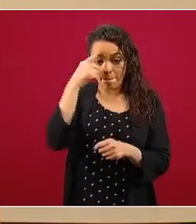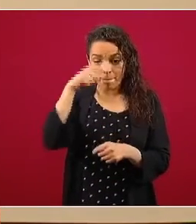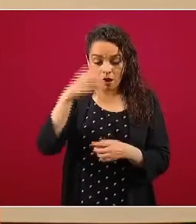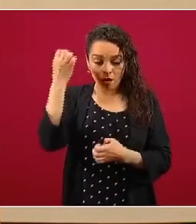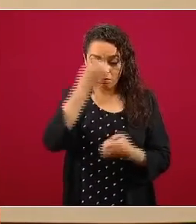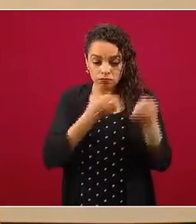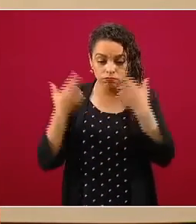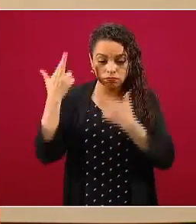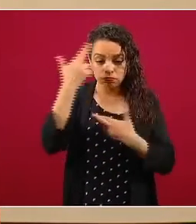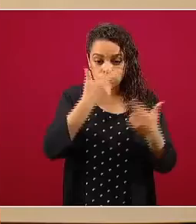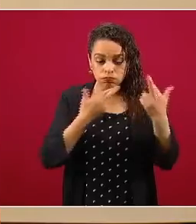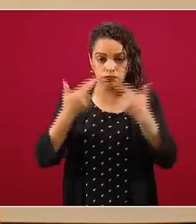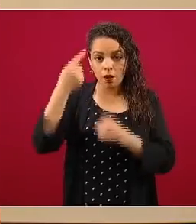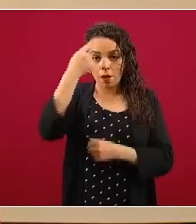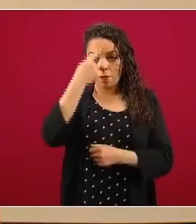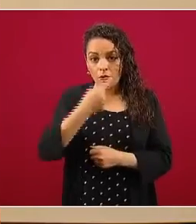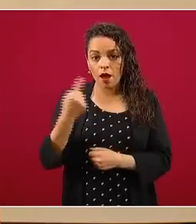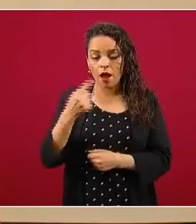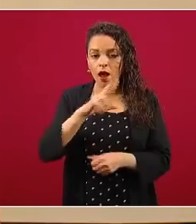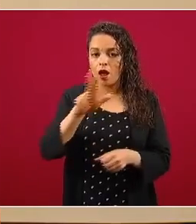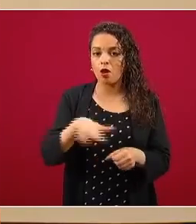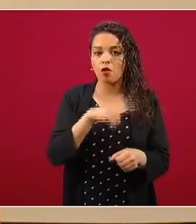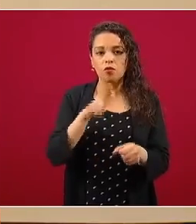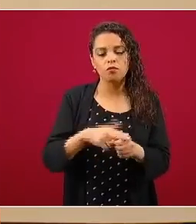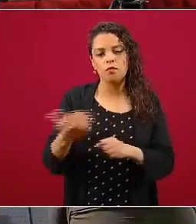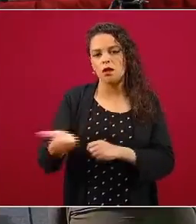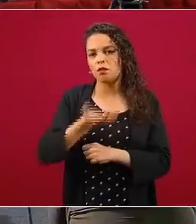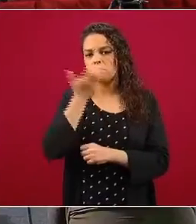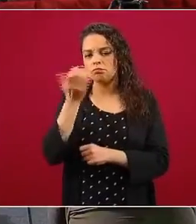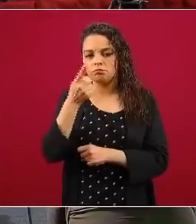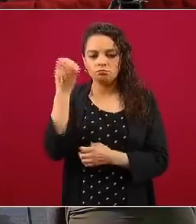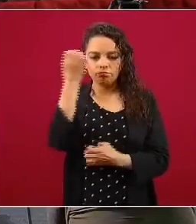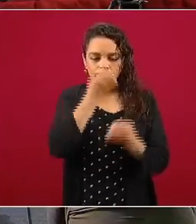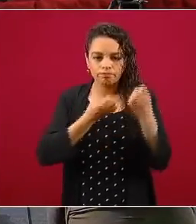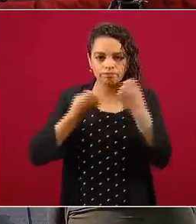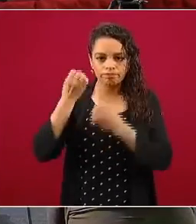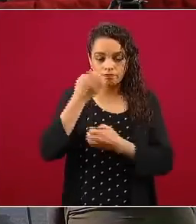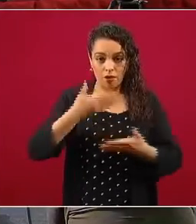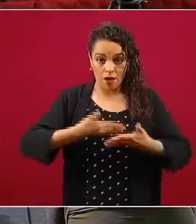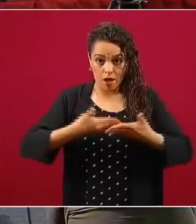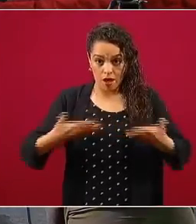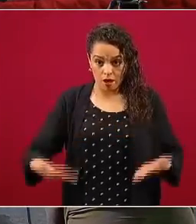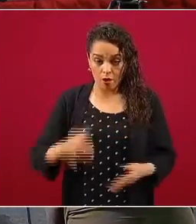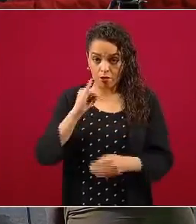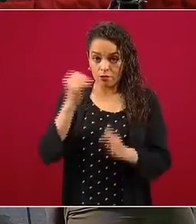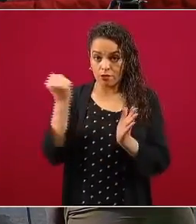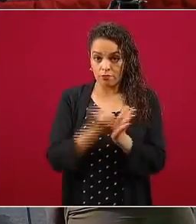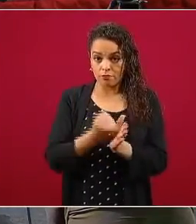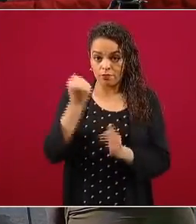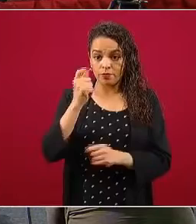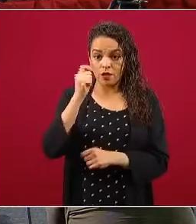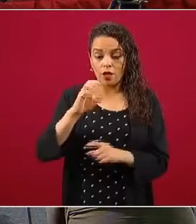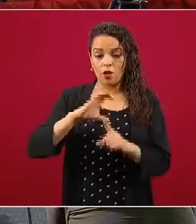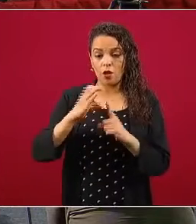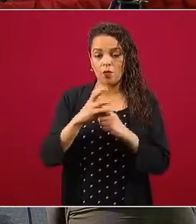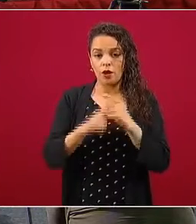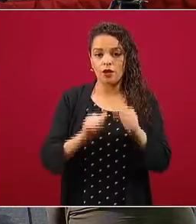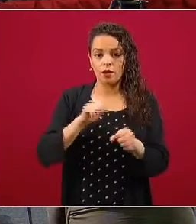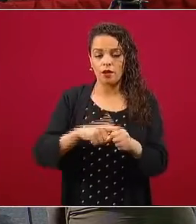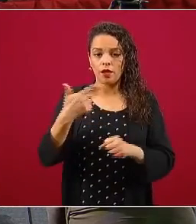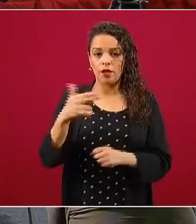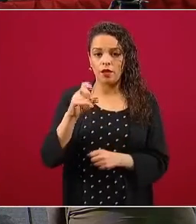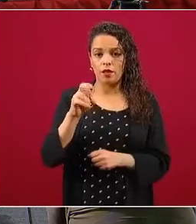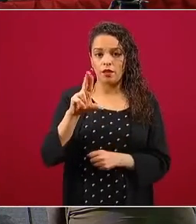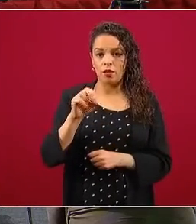convencionales. A la fecha se tienen presentados y autorizados por la Comisión Nacional de Hidrocarburos 36